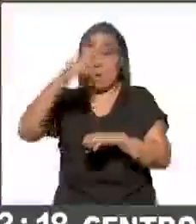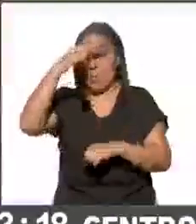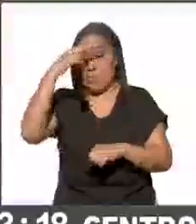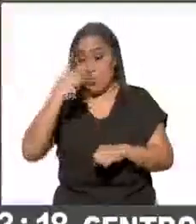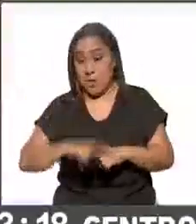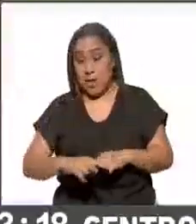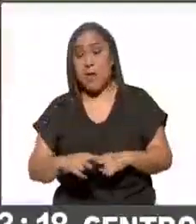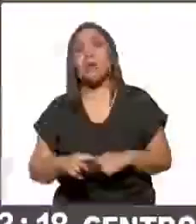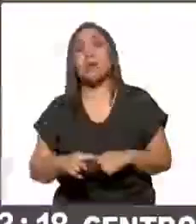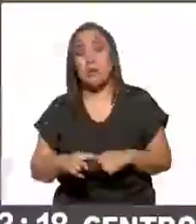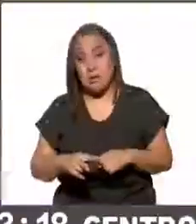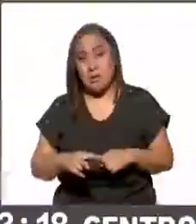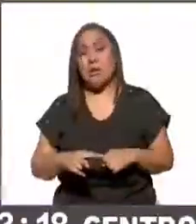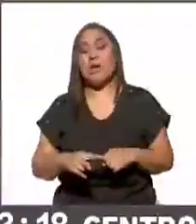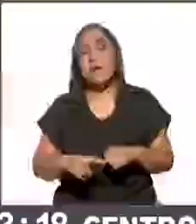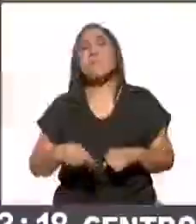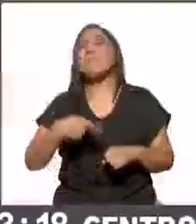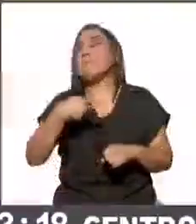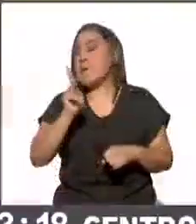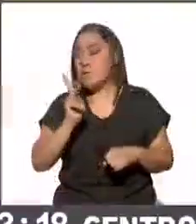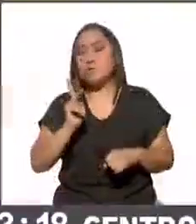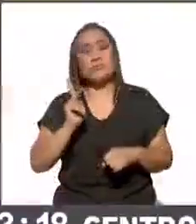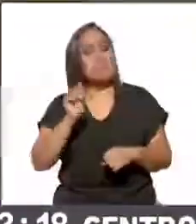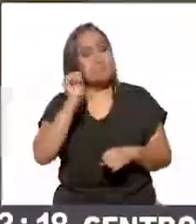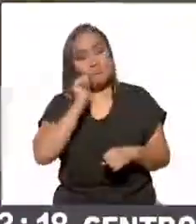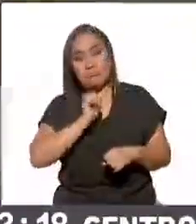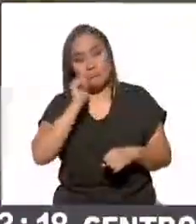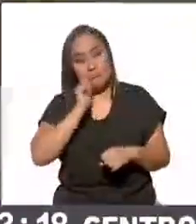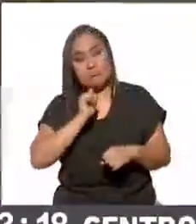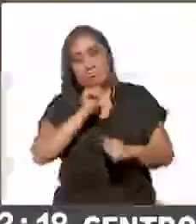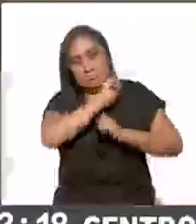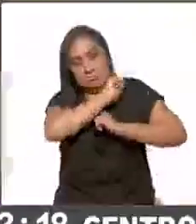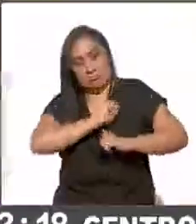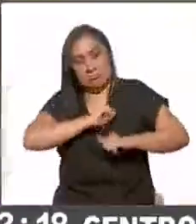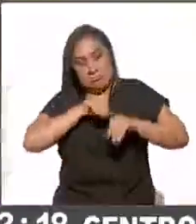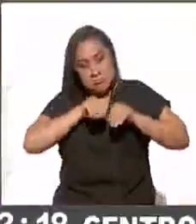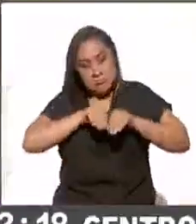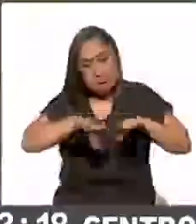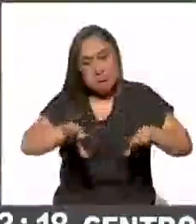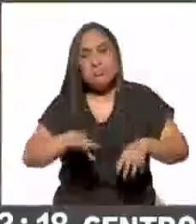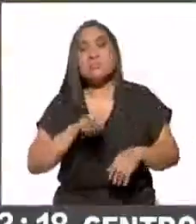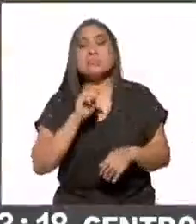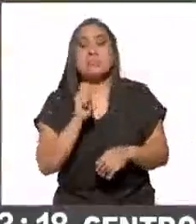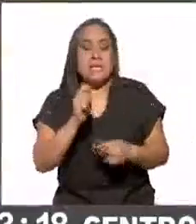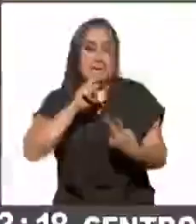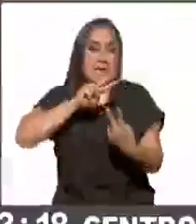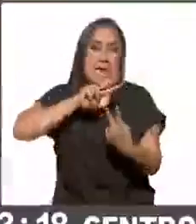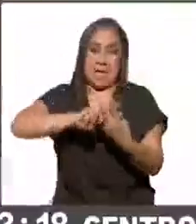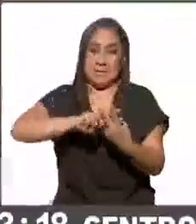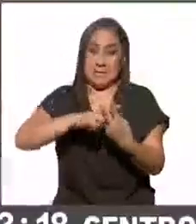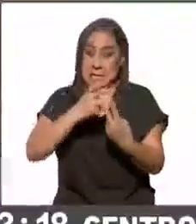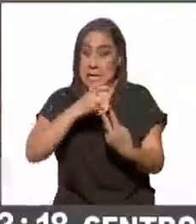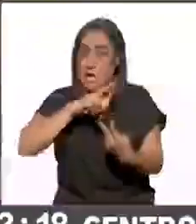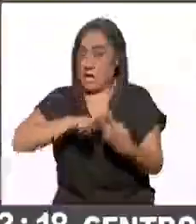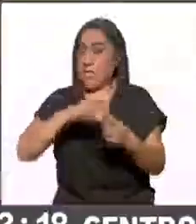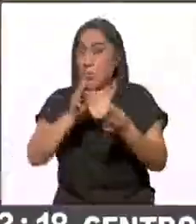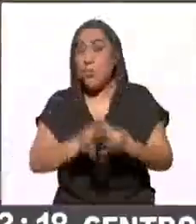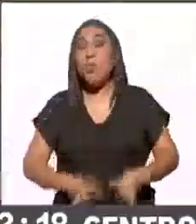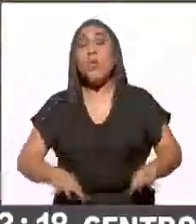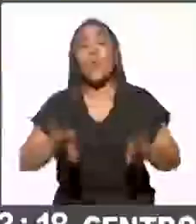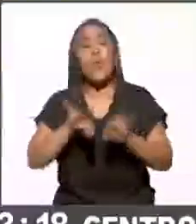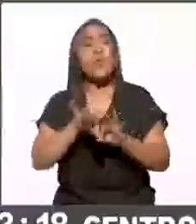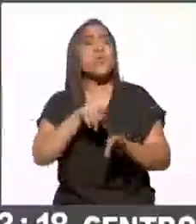siempre se mantuvo a la cabeza de las tendencias de las redes sociodigitales los hashtags que eran fundamentalmente